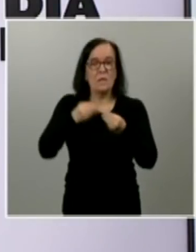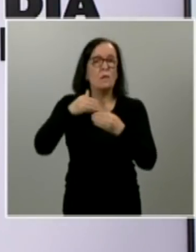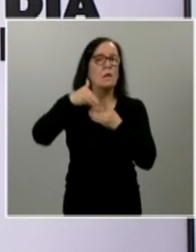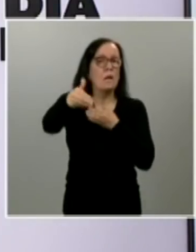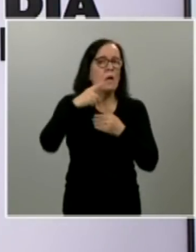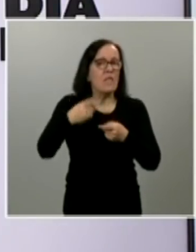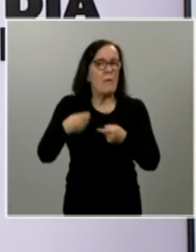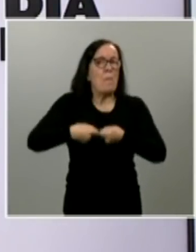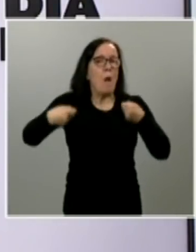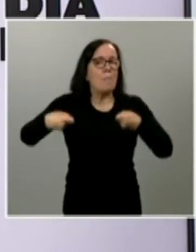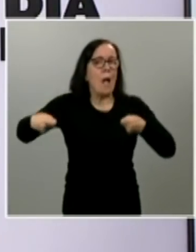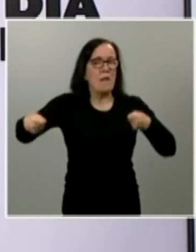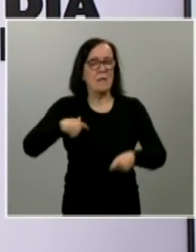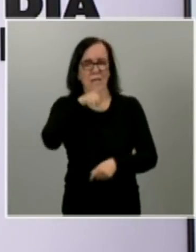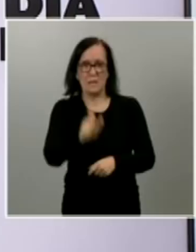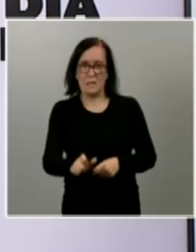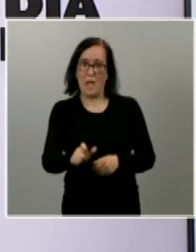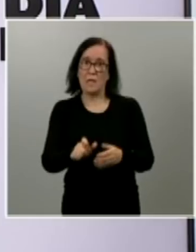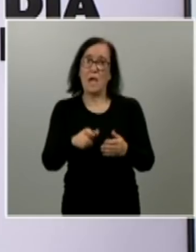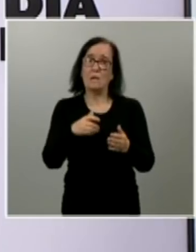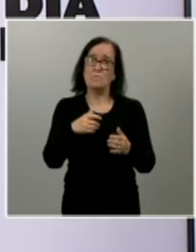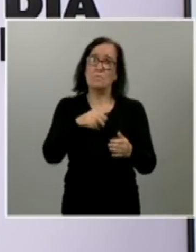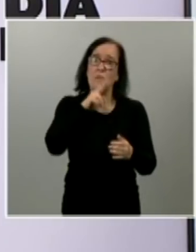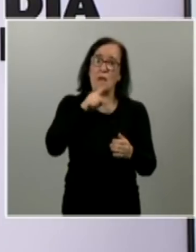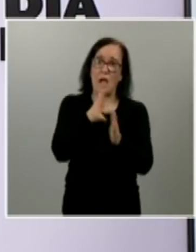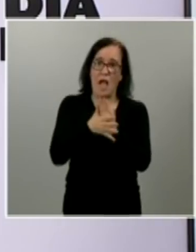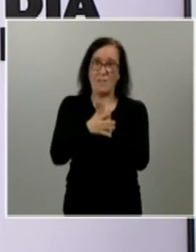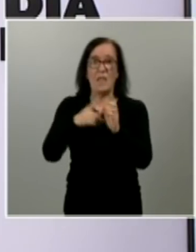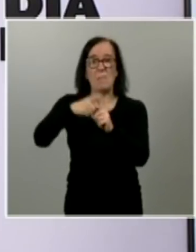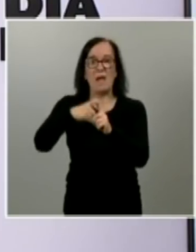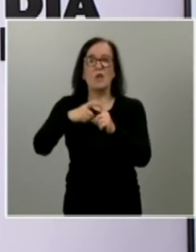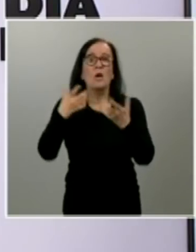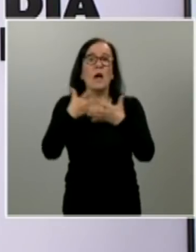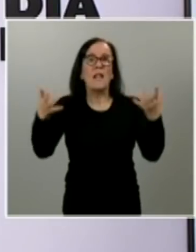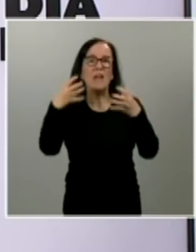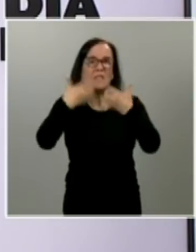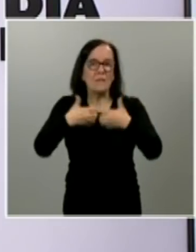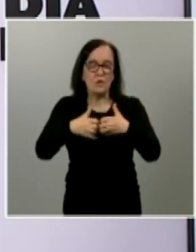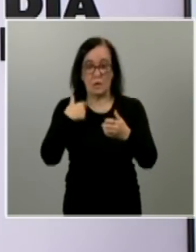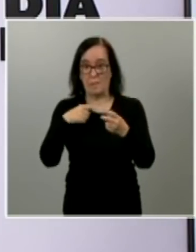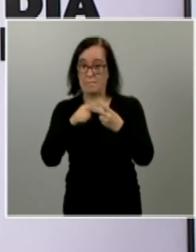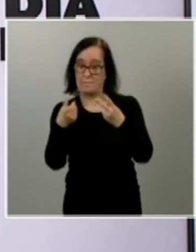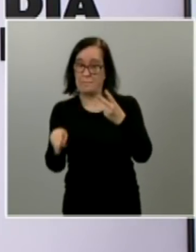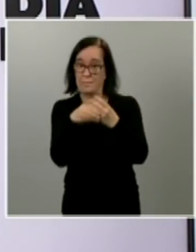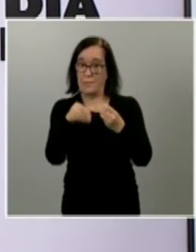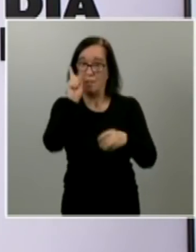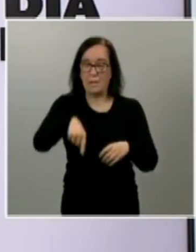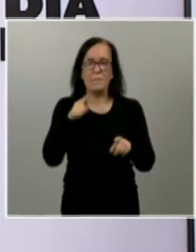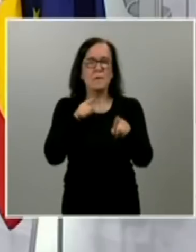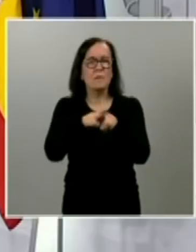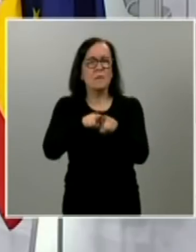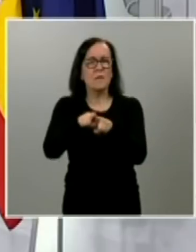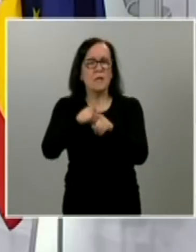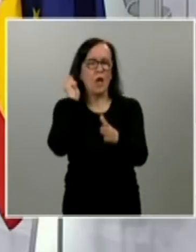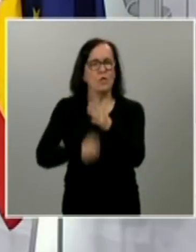Italia ya habla de mayo ¿qué pasará con la gran industria? Y dice también si me permite ha recibido críticas muy duras